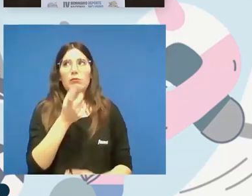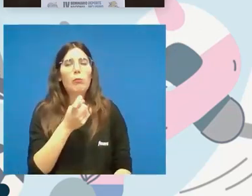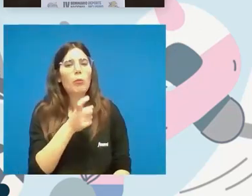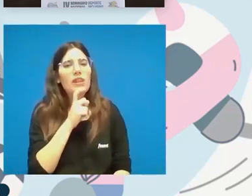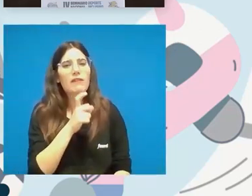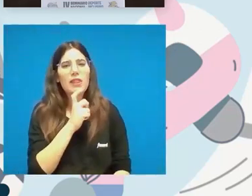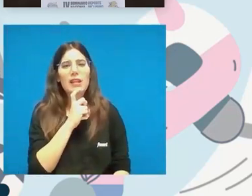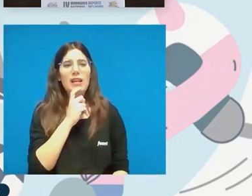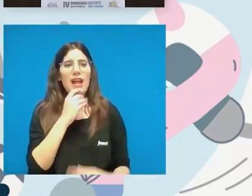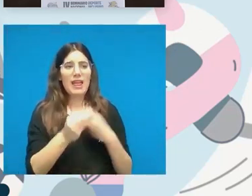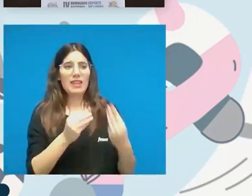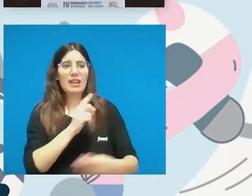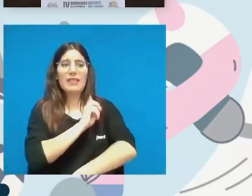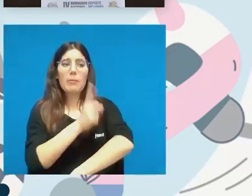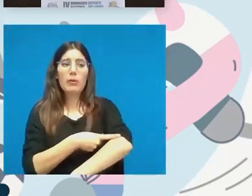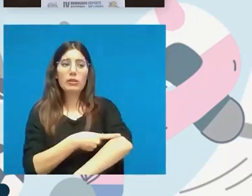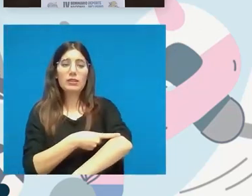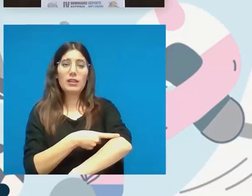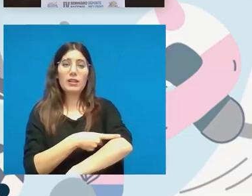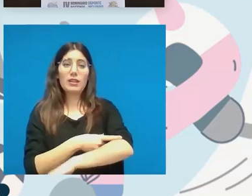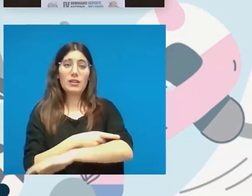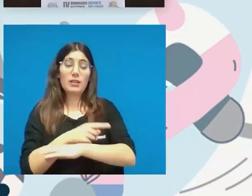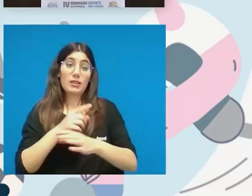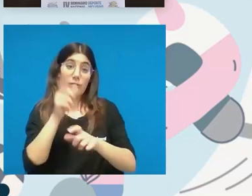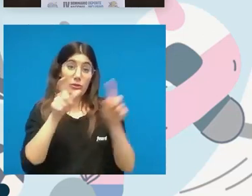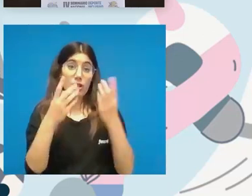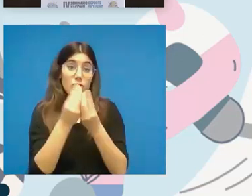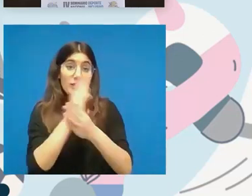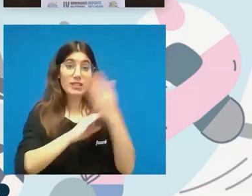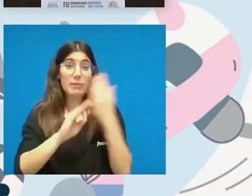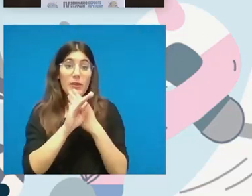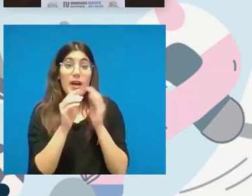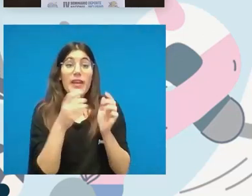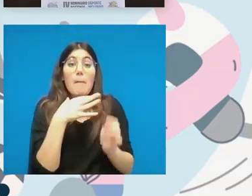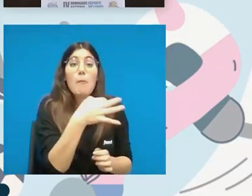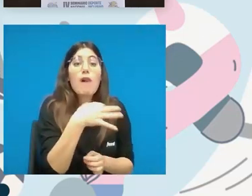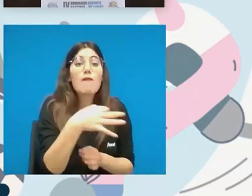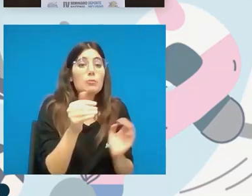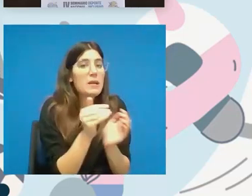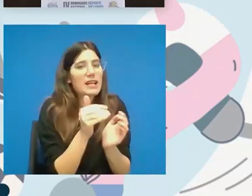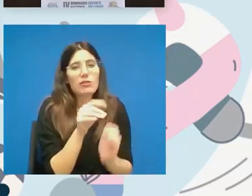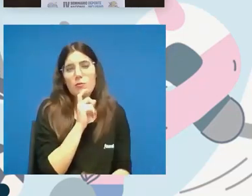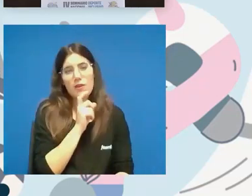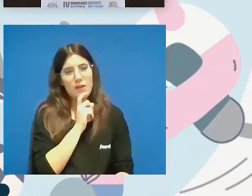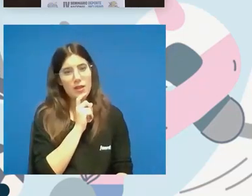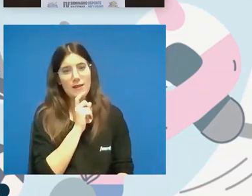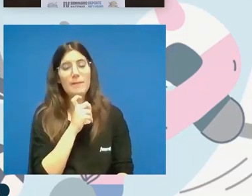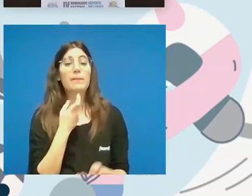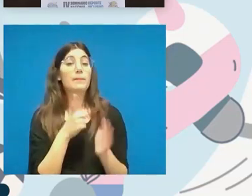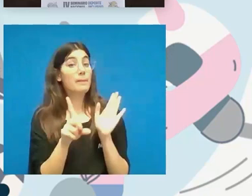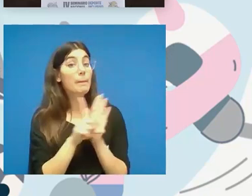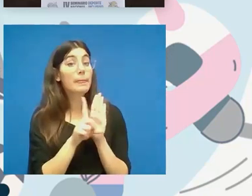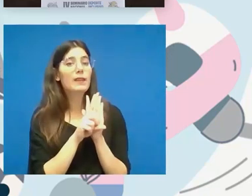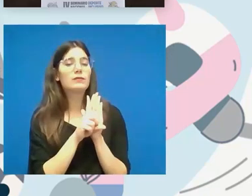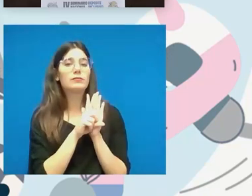hacer deporte para personas con discapacidad en poblaciones pequeñas es muy difícil la nueva ley sí